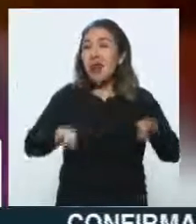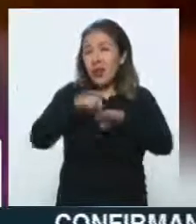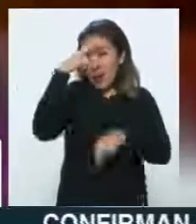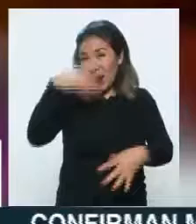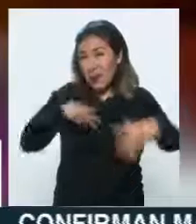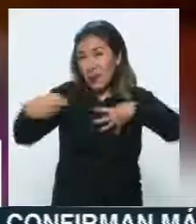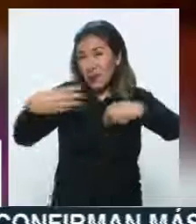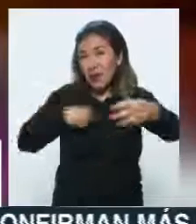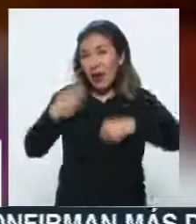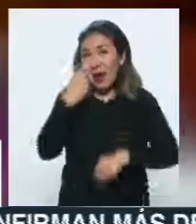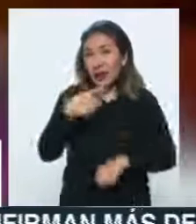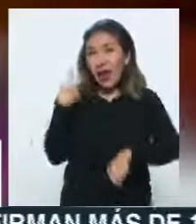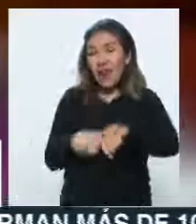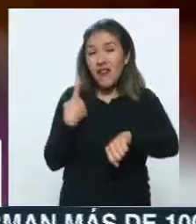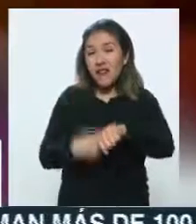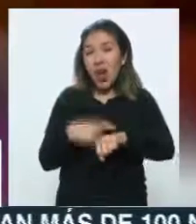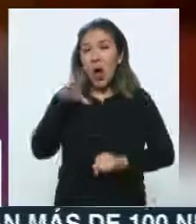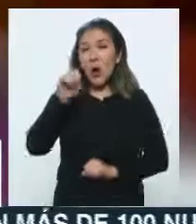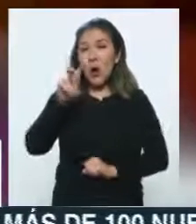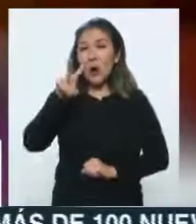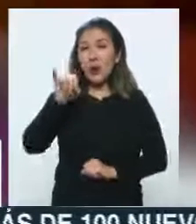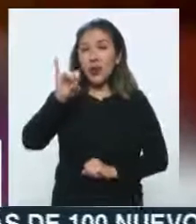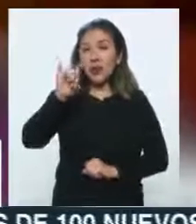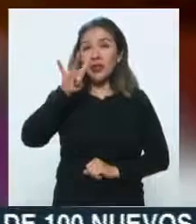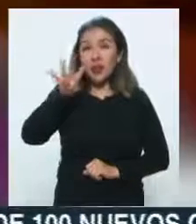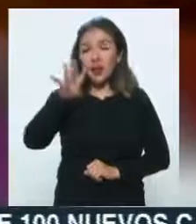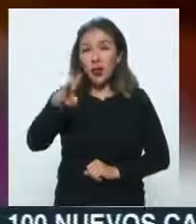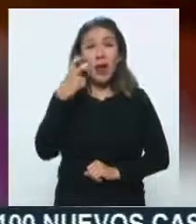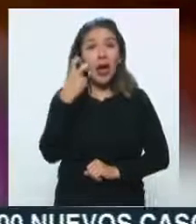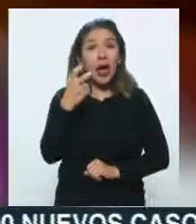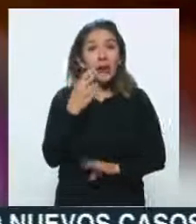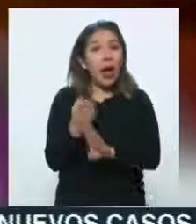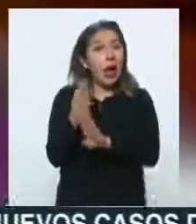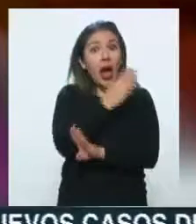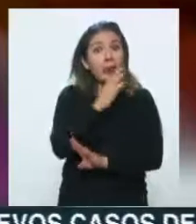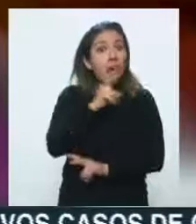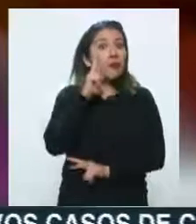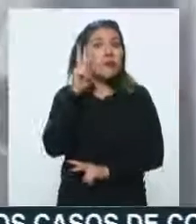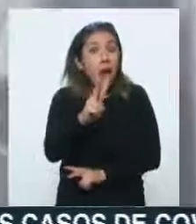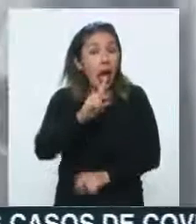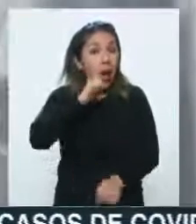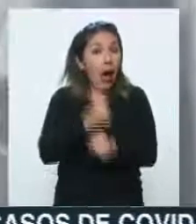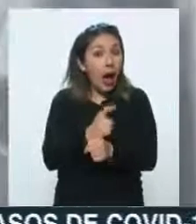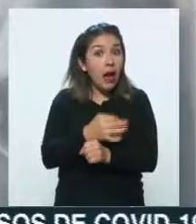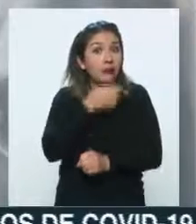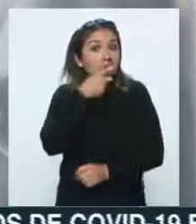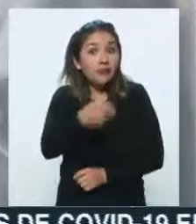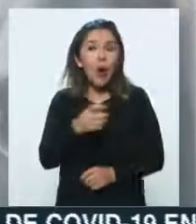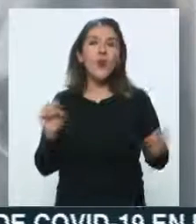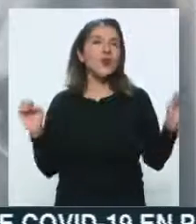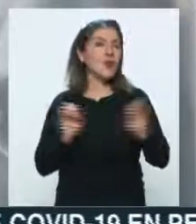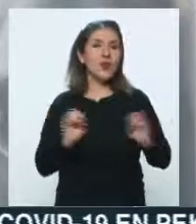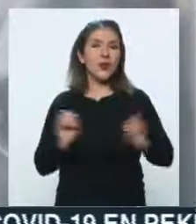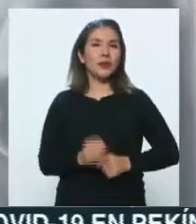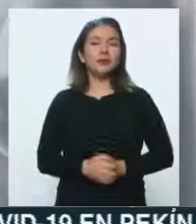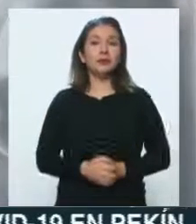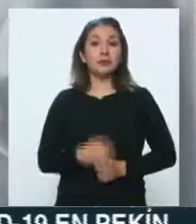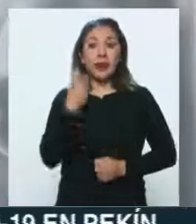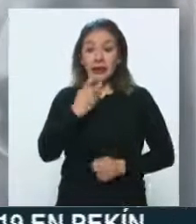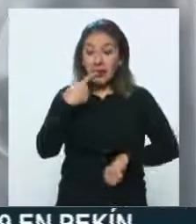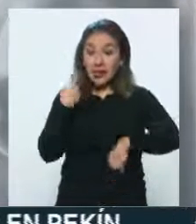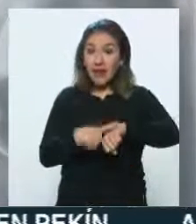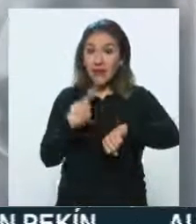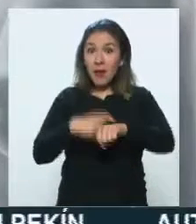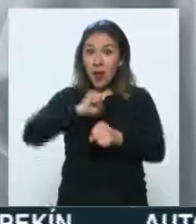transmisión de este virus del COVID-19 y eso no se había reconocido muy bien. Es decir, el COVID